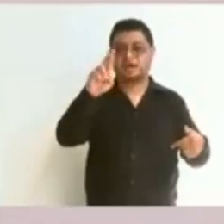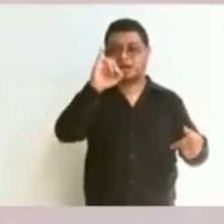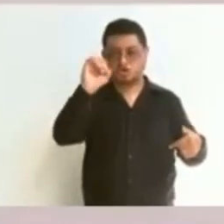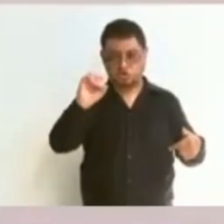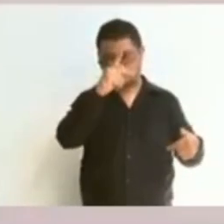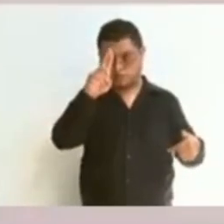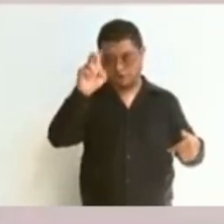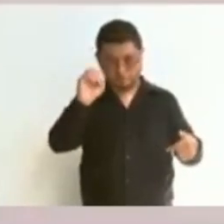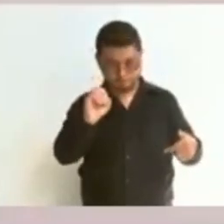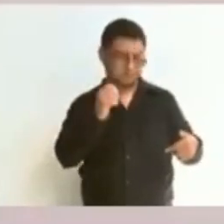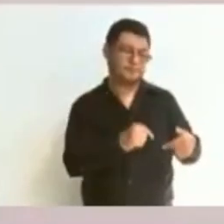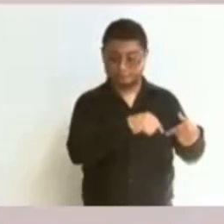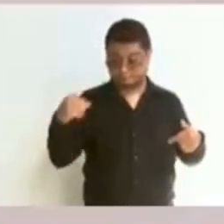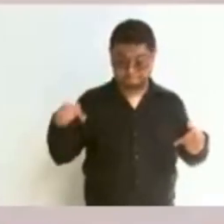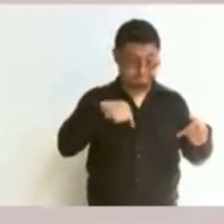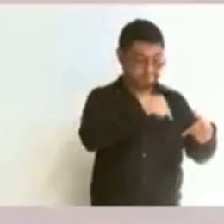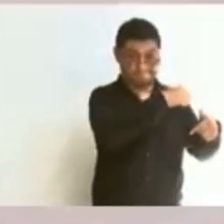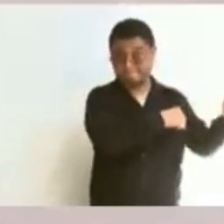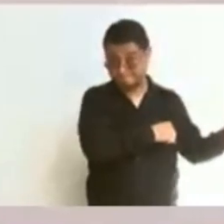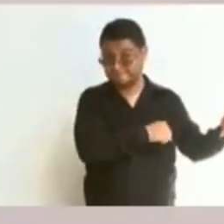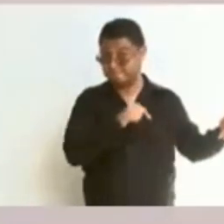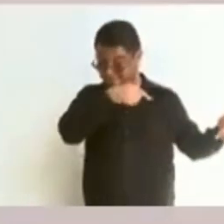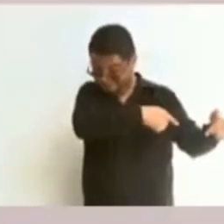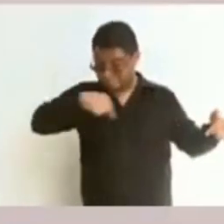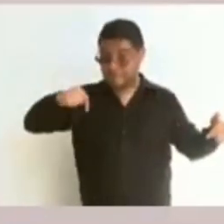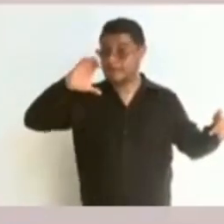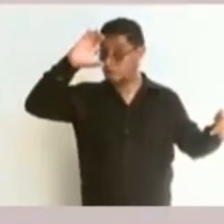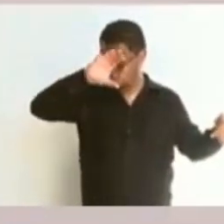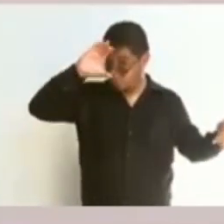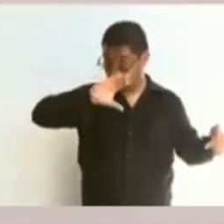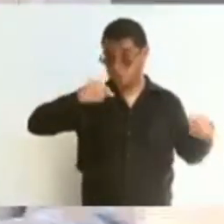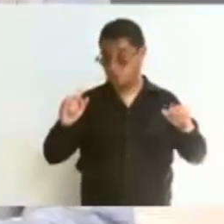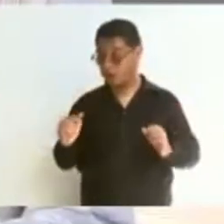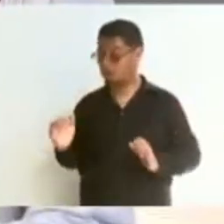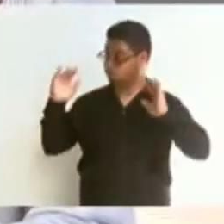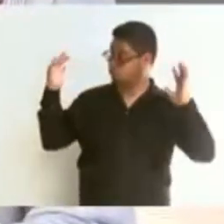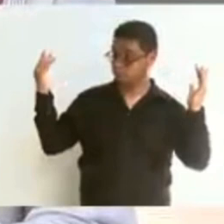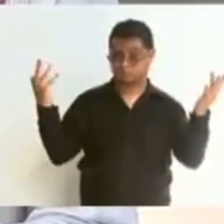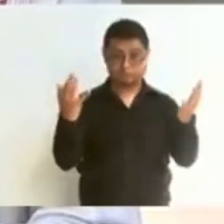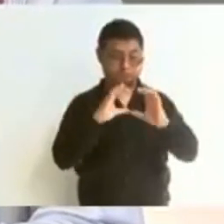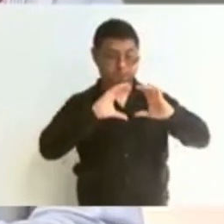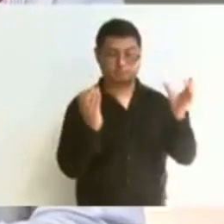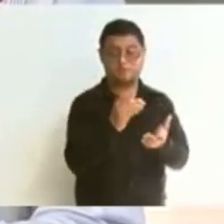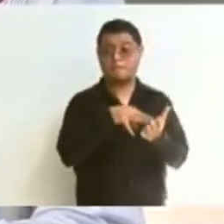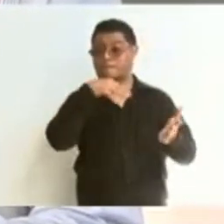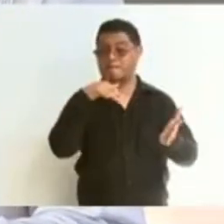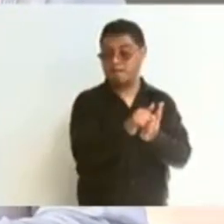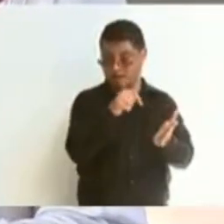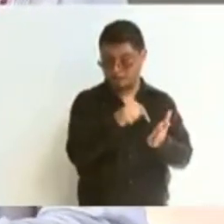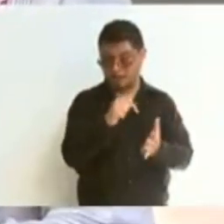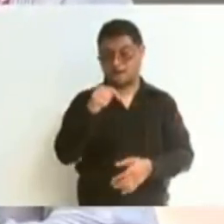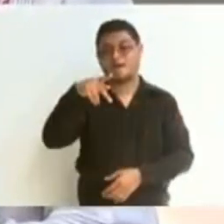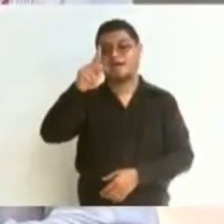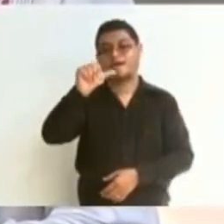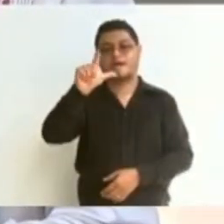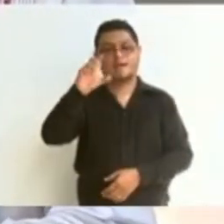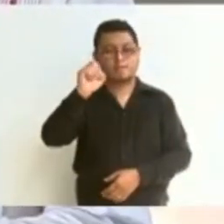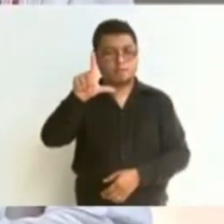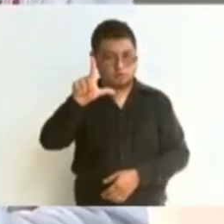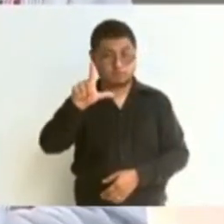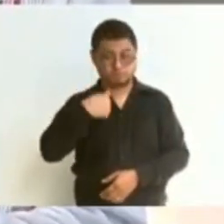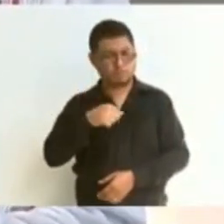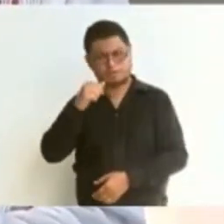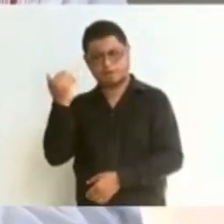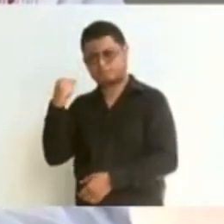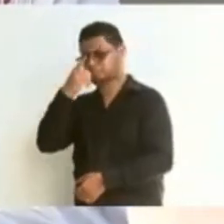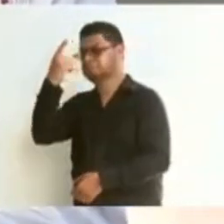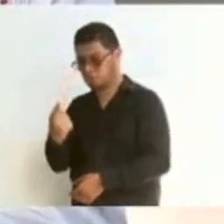Esa joya de la cultura, la arquitectura del mundo maya, que es Calakmul. Lo he